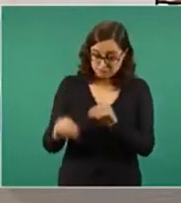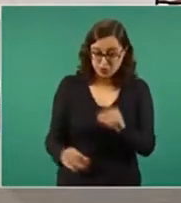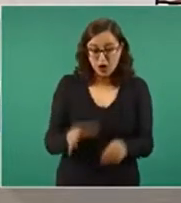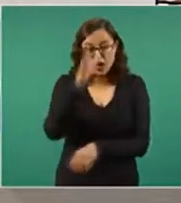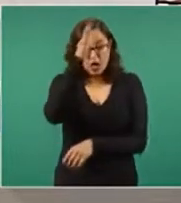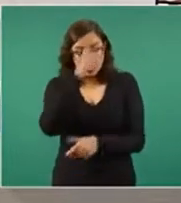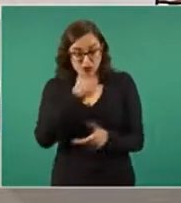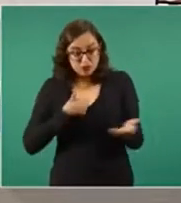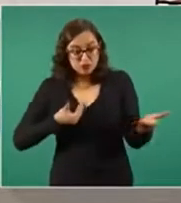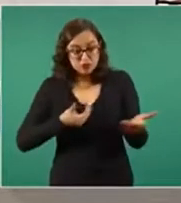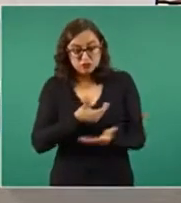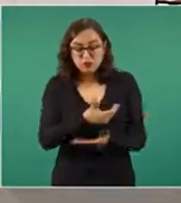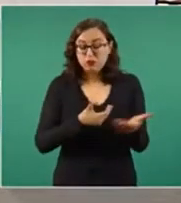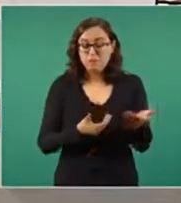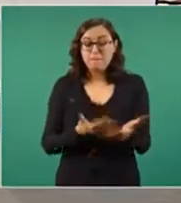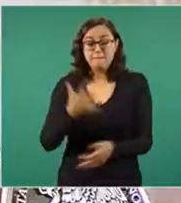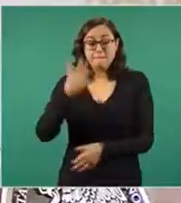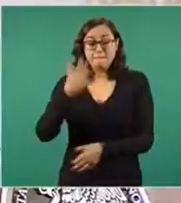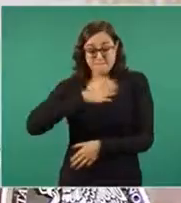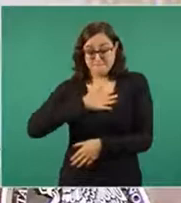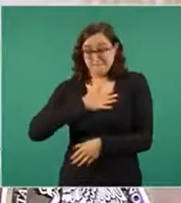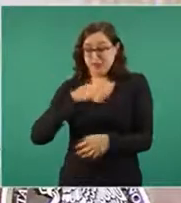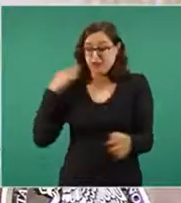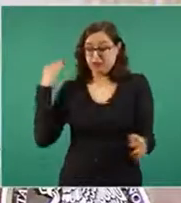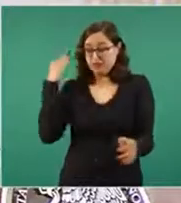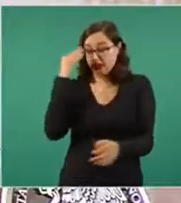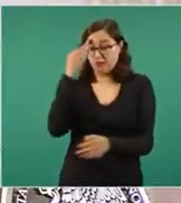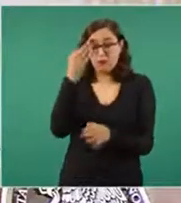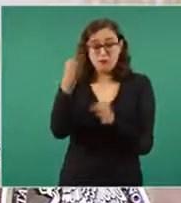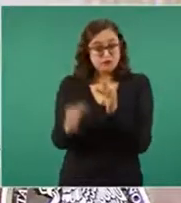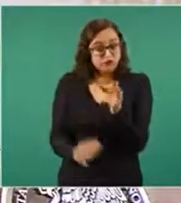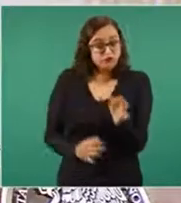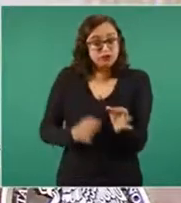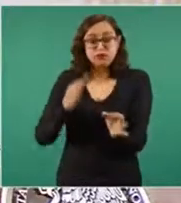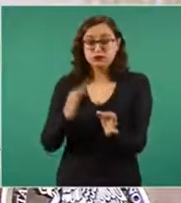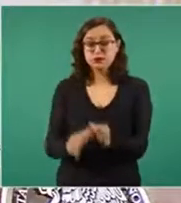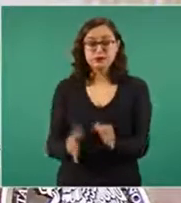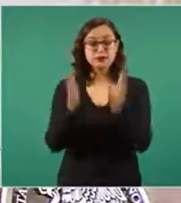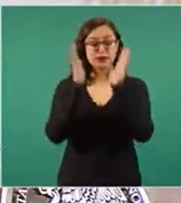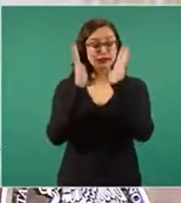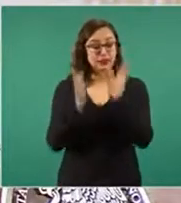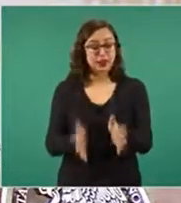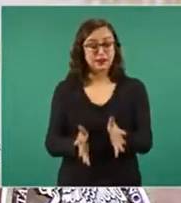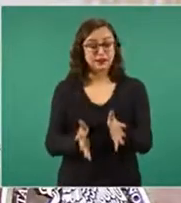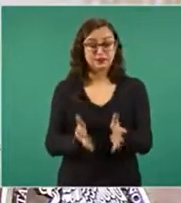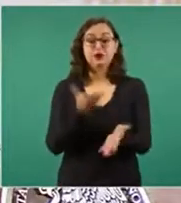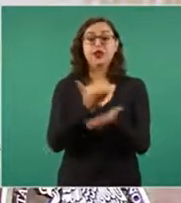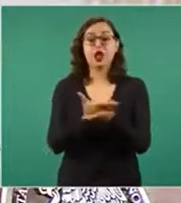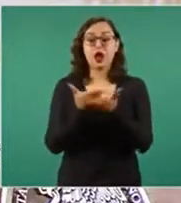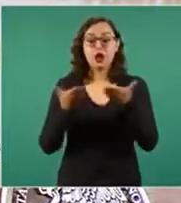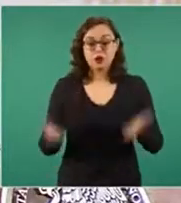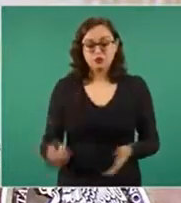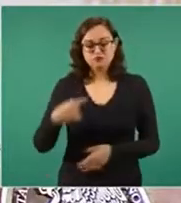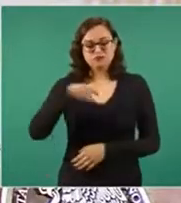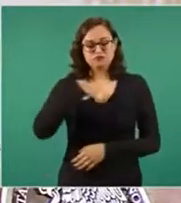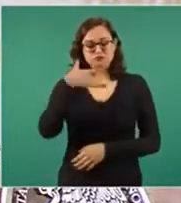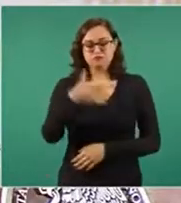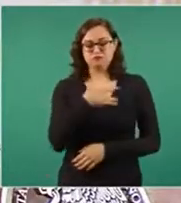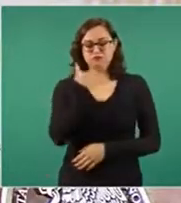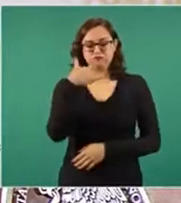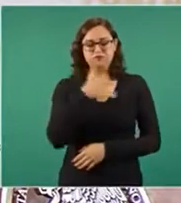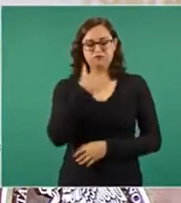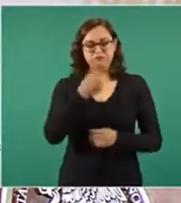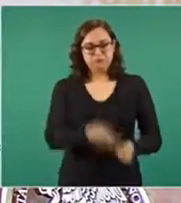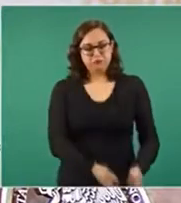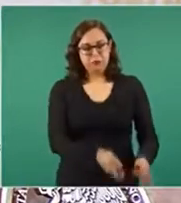el ciclo se ha completado. Esa es la razón por la cual doy por terminada la máxima